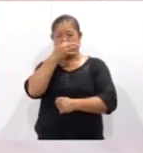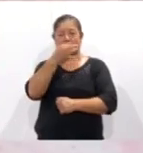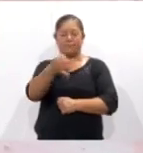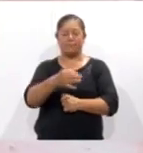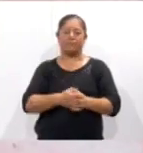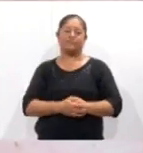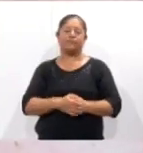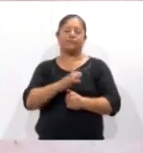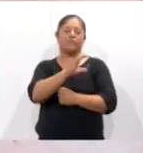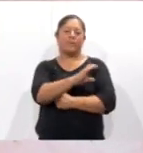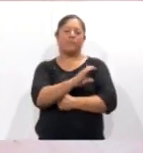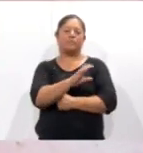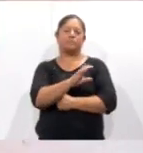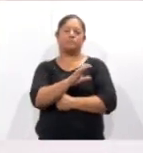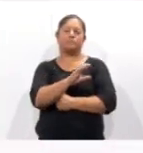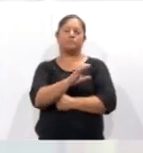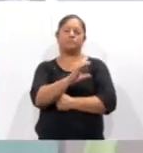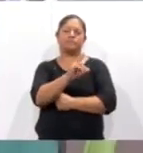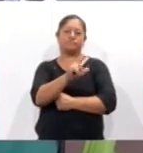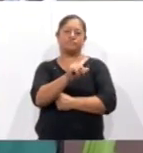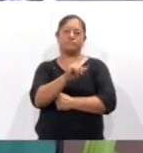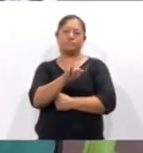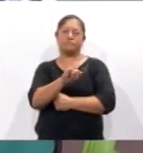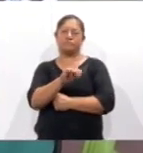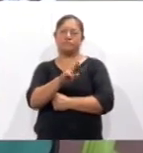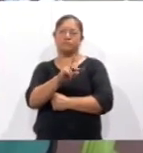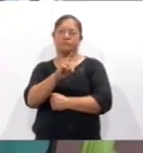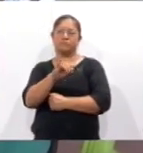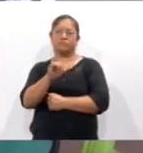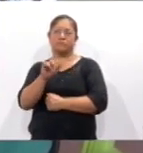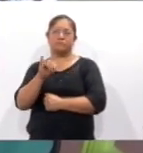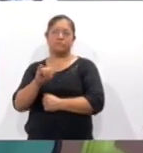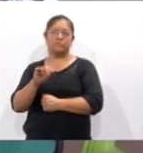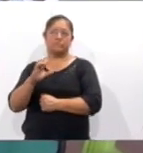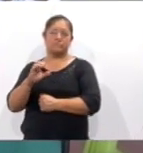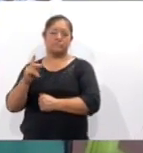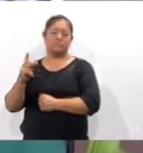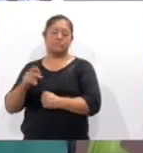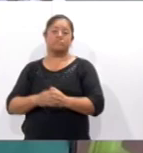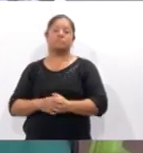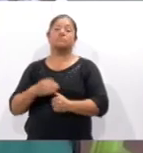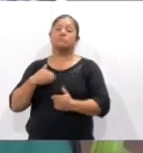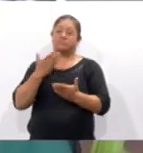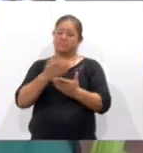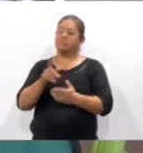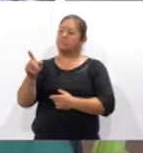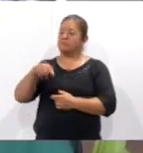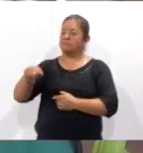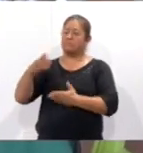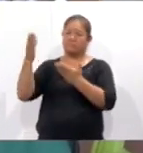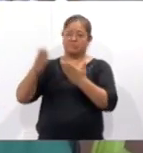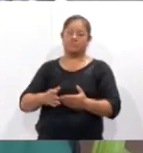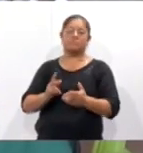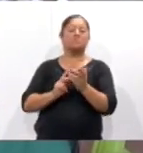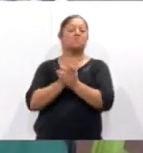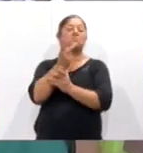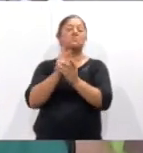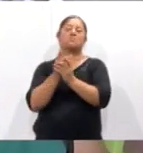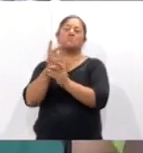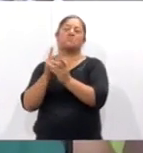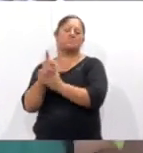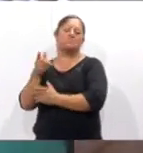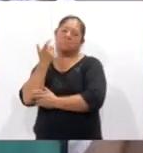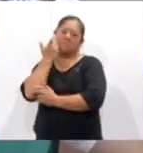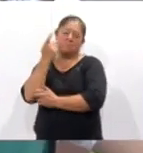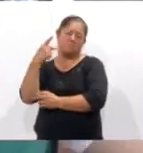cultural Claudia Ivette Goyotzi Pérez. Les pedimos que trajeran, pues, algunas plantas o hierbas o lo que